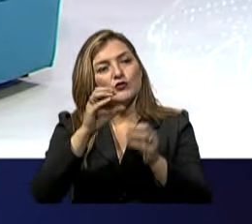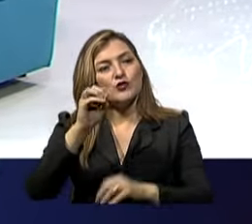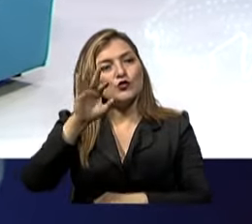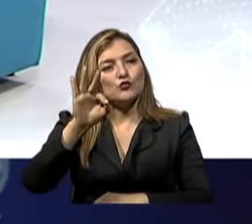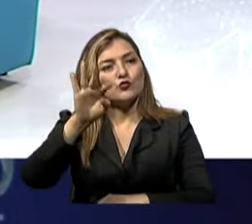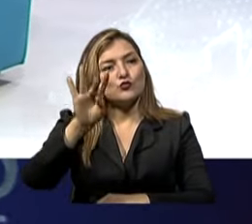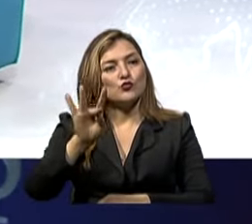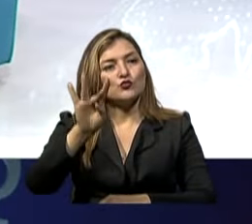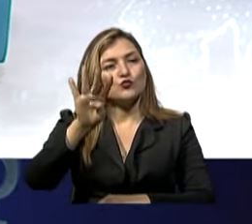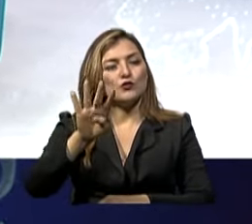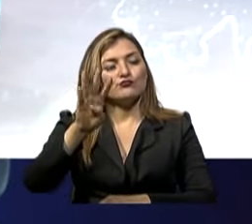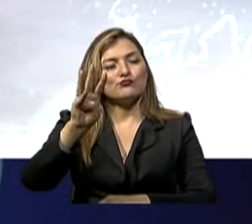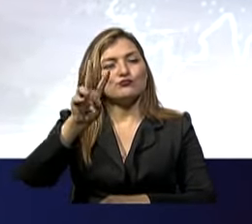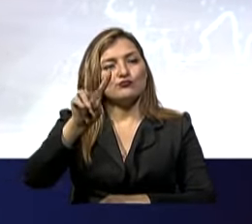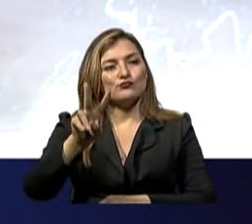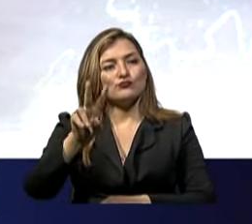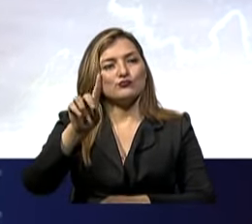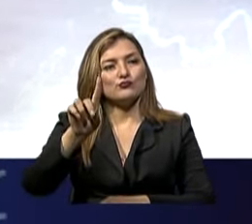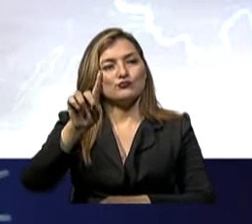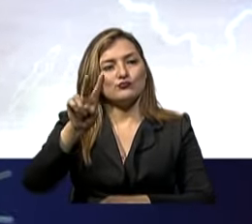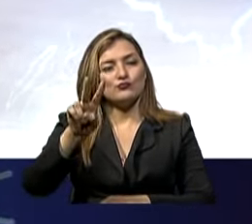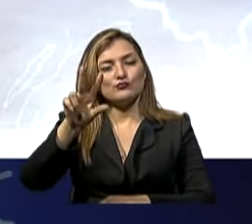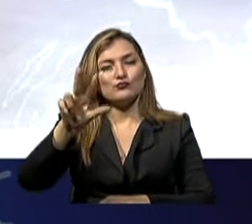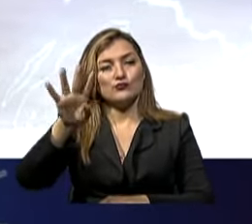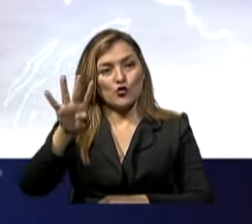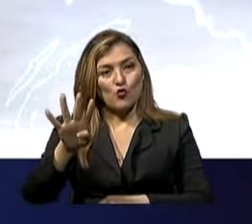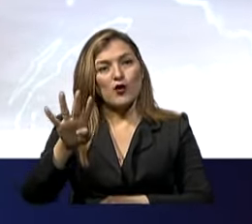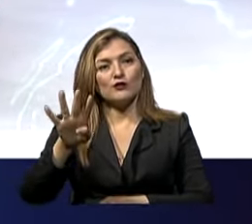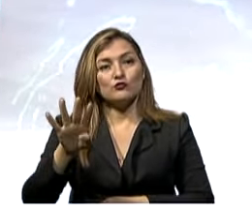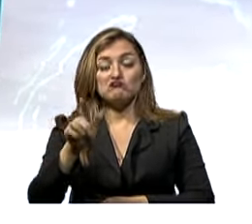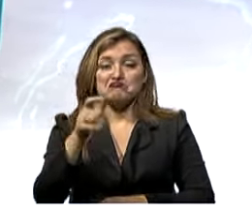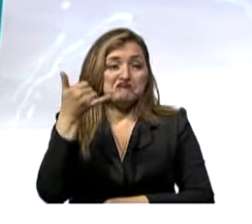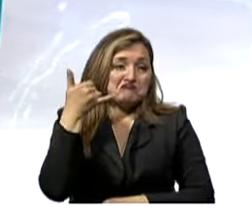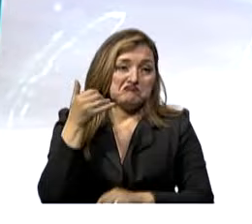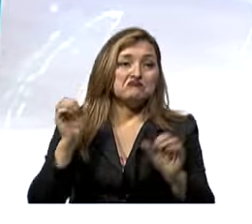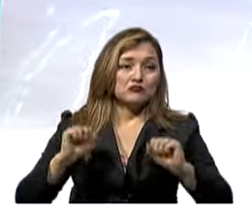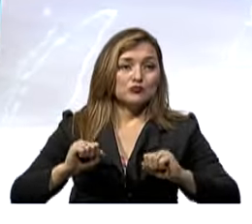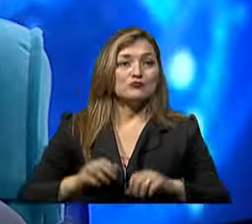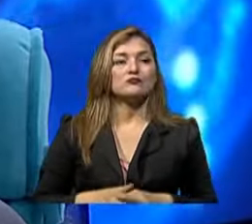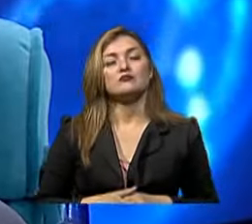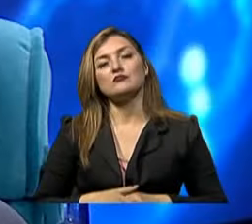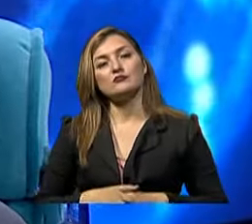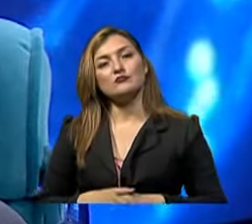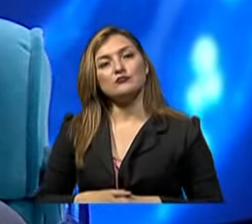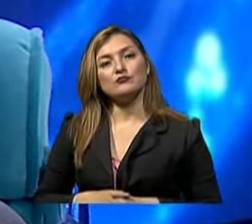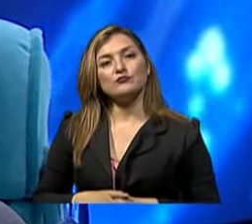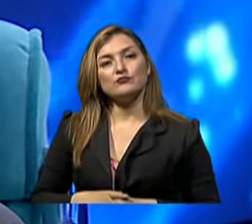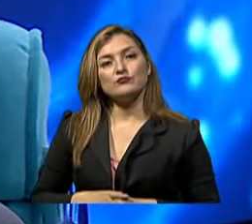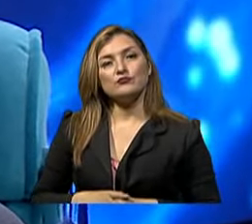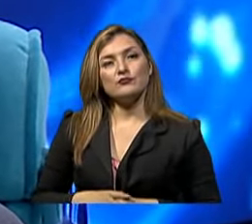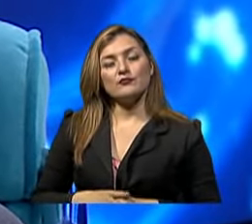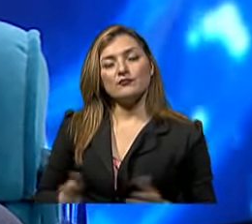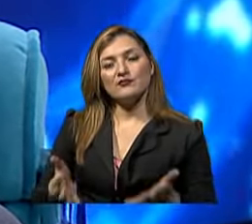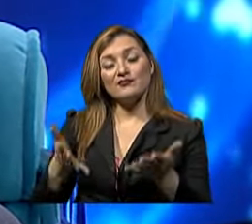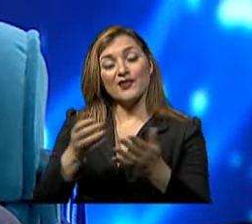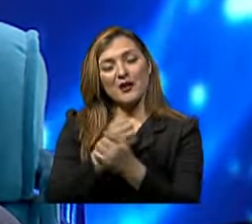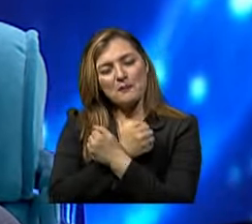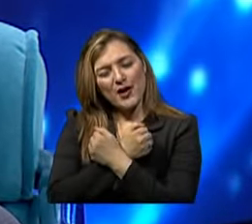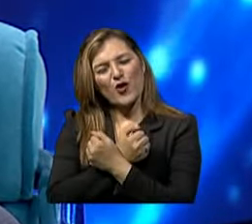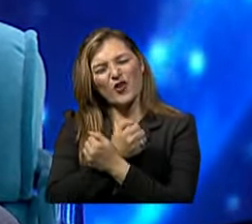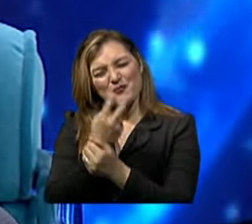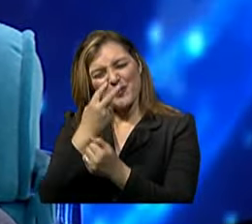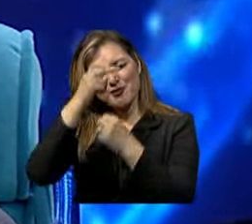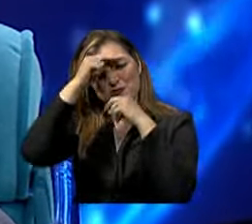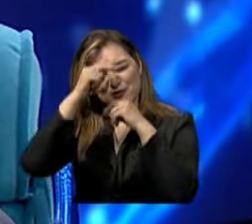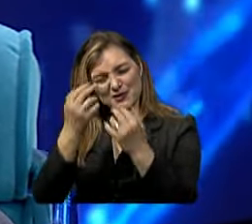-462-1234 A su disposición Perfecto Vean ustedes Les incentivamos Queridos amigos Los que nos están